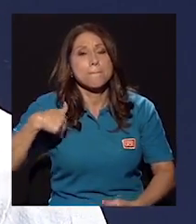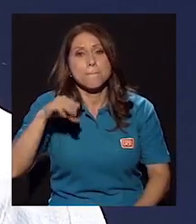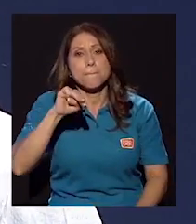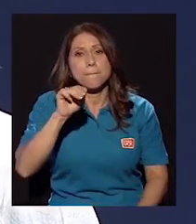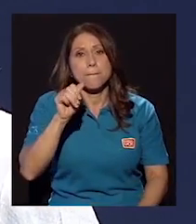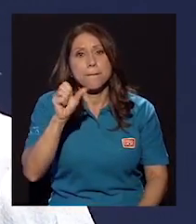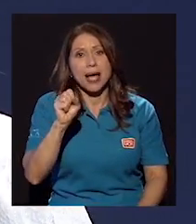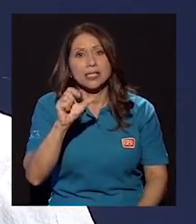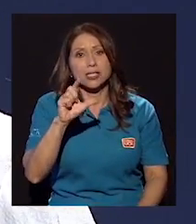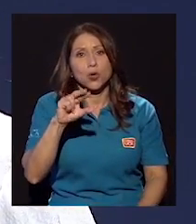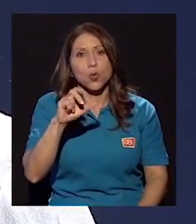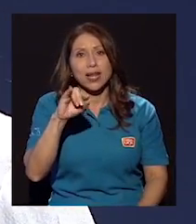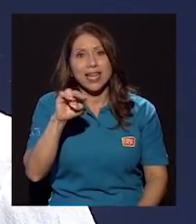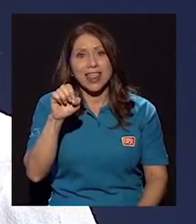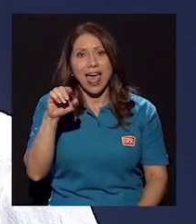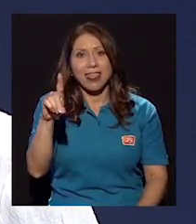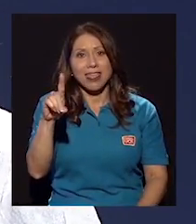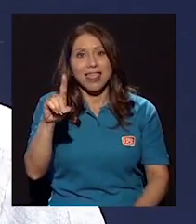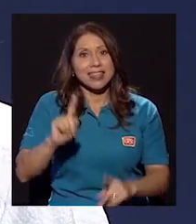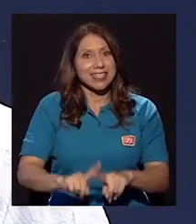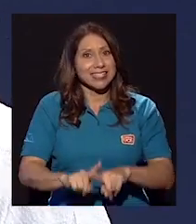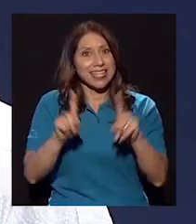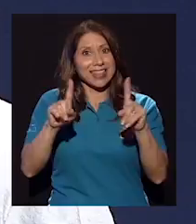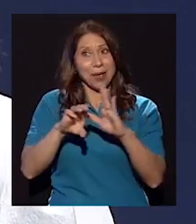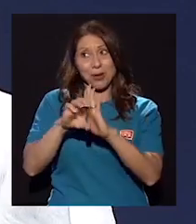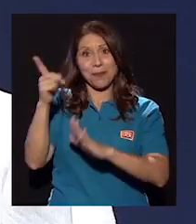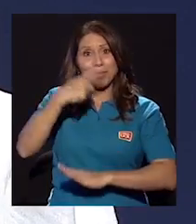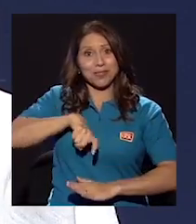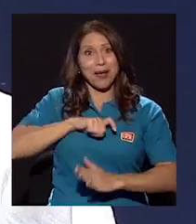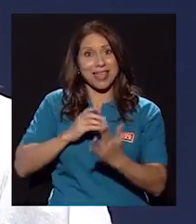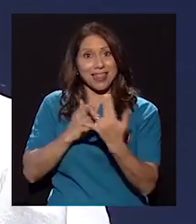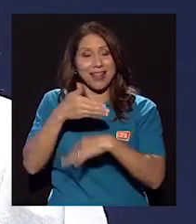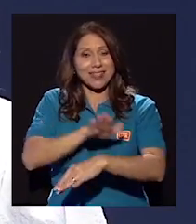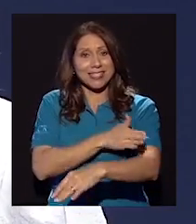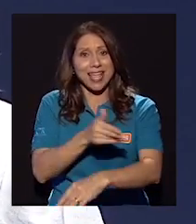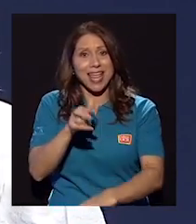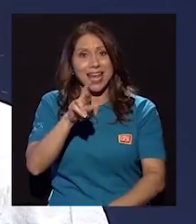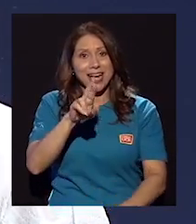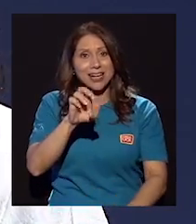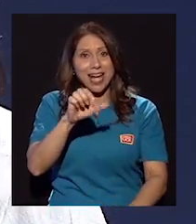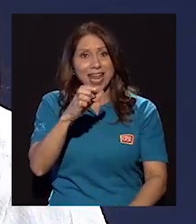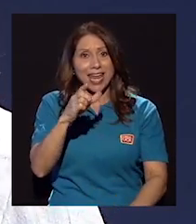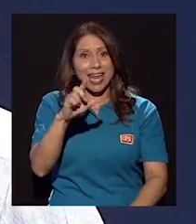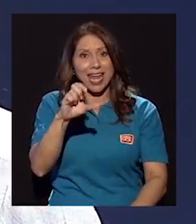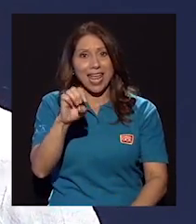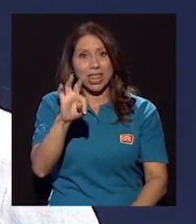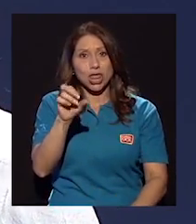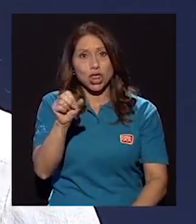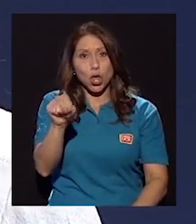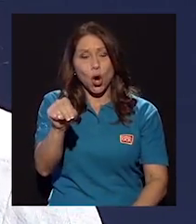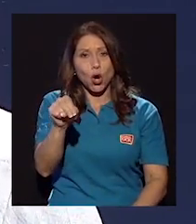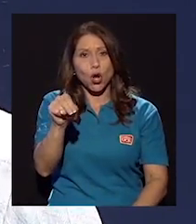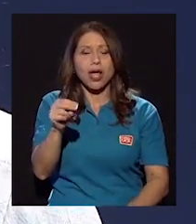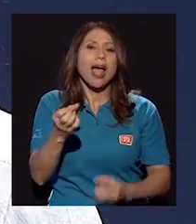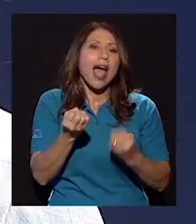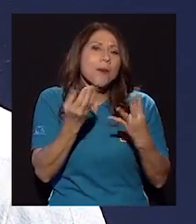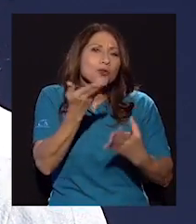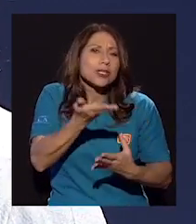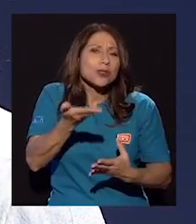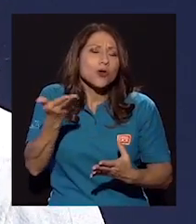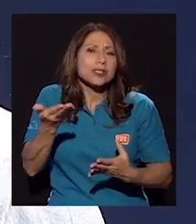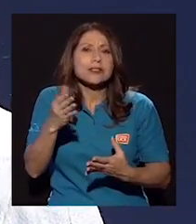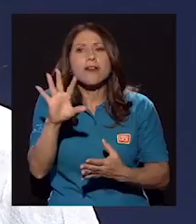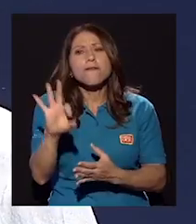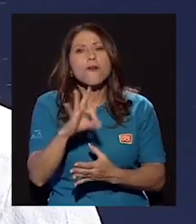a España a través del reggaetón, por ejemplo, hay un choque entre maneras de entenderse como hombre